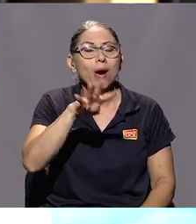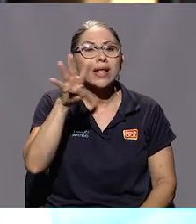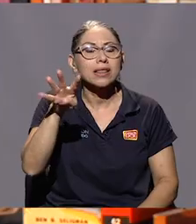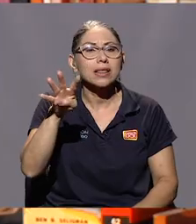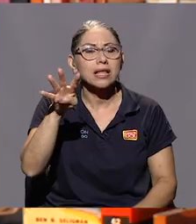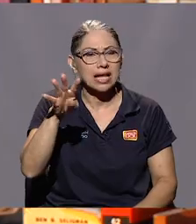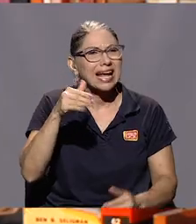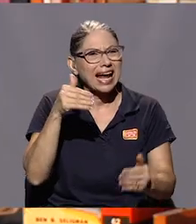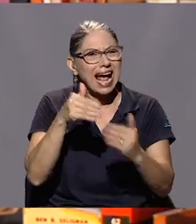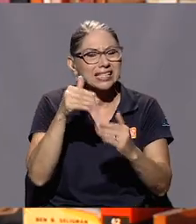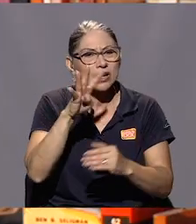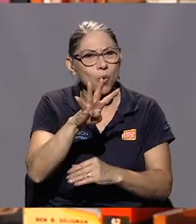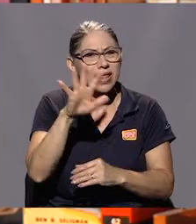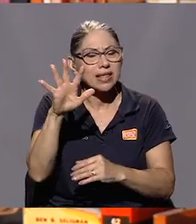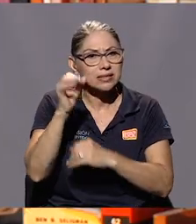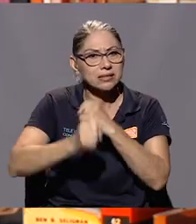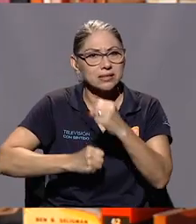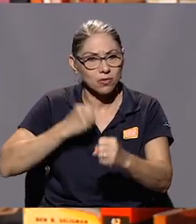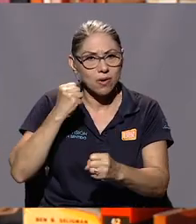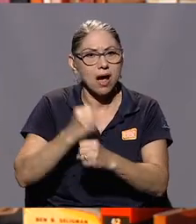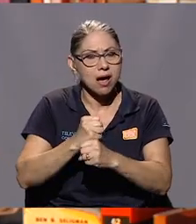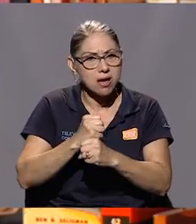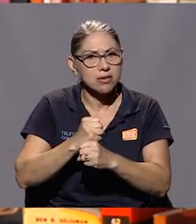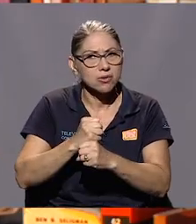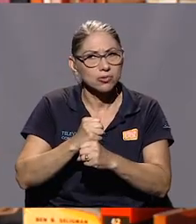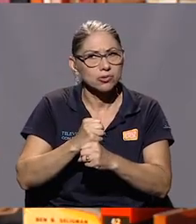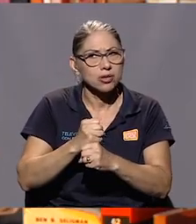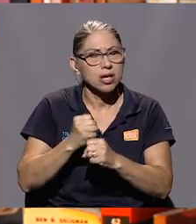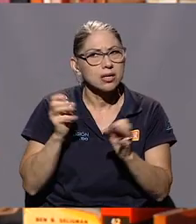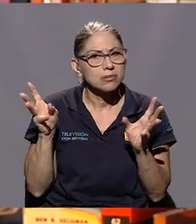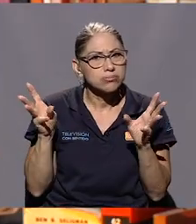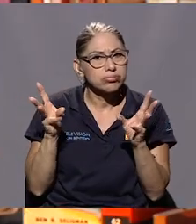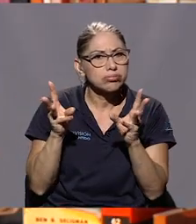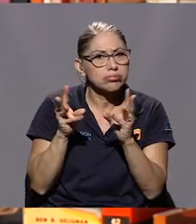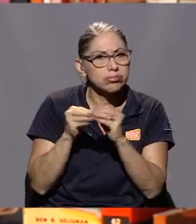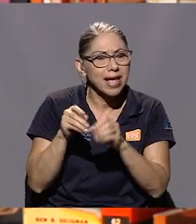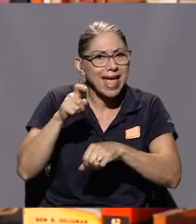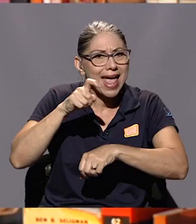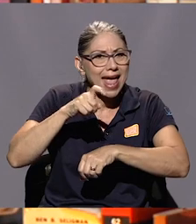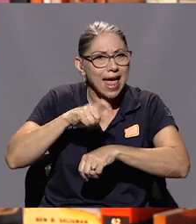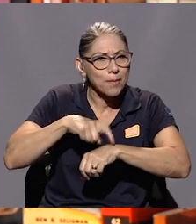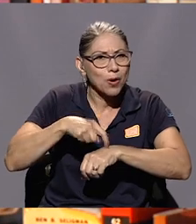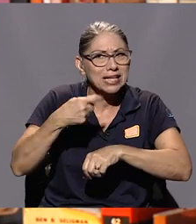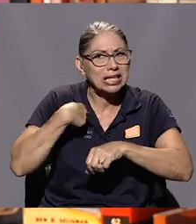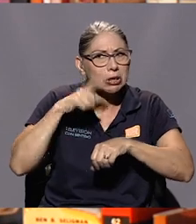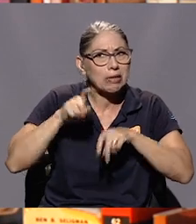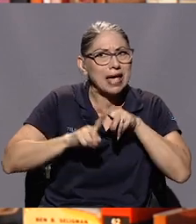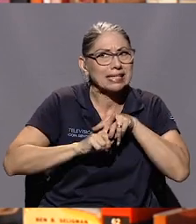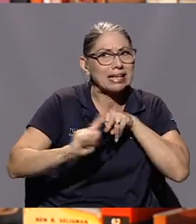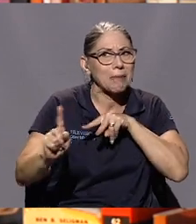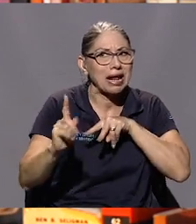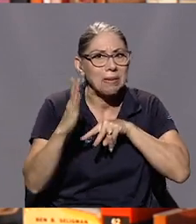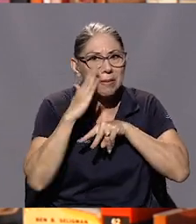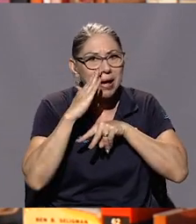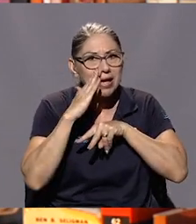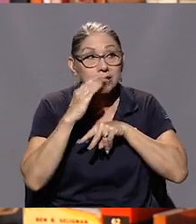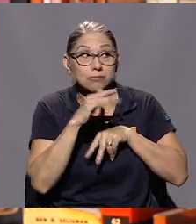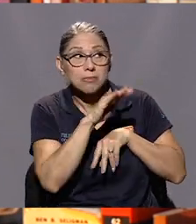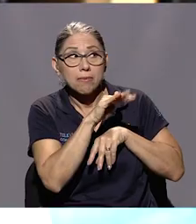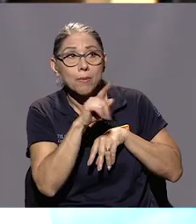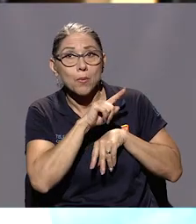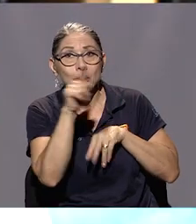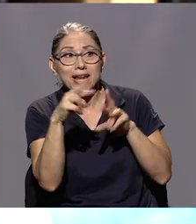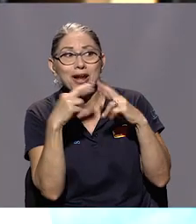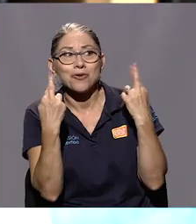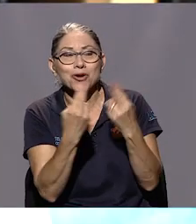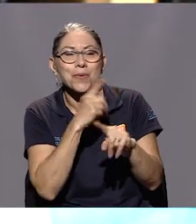años. 44, casi 45, si contamos las épocas en las que yo me le tenía que escapar a mamá, diciendo que iba por una